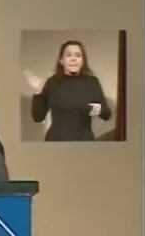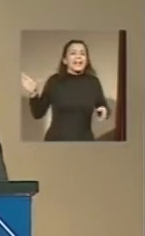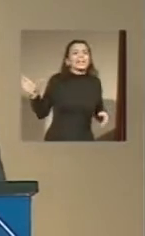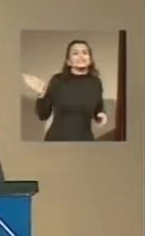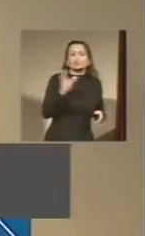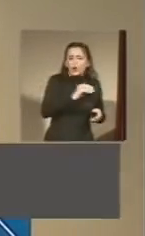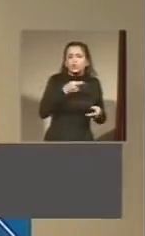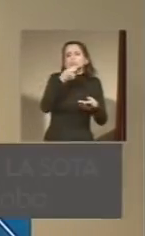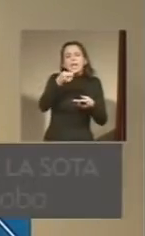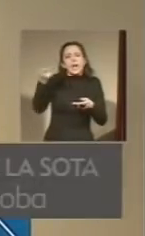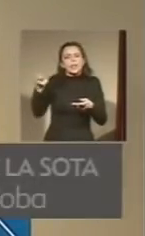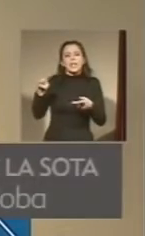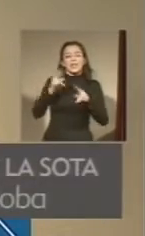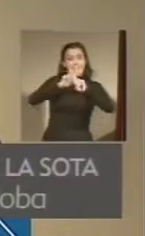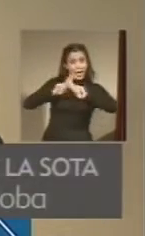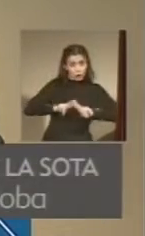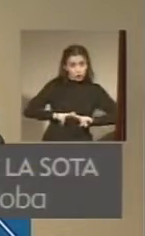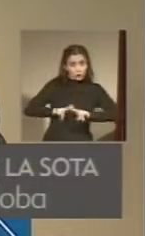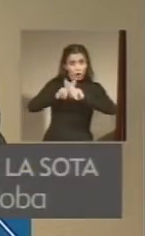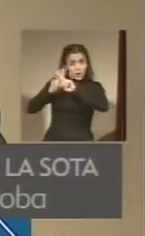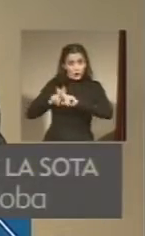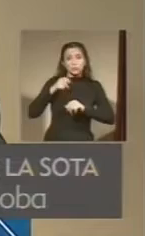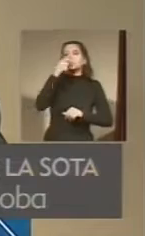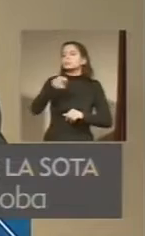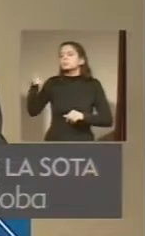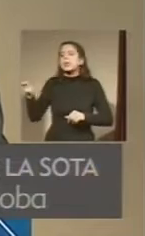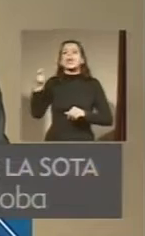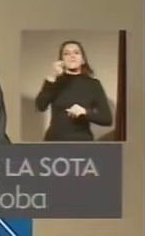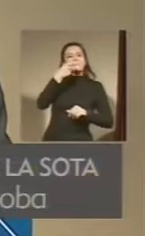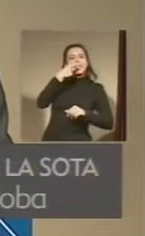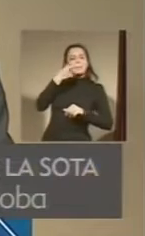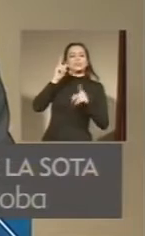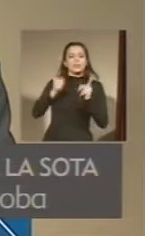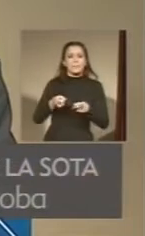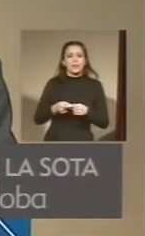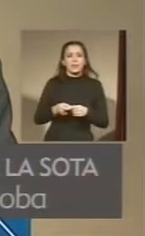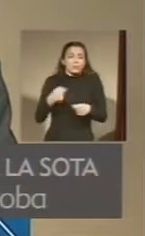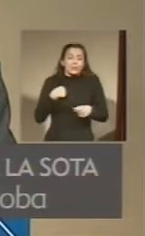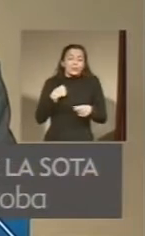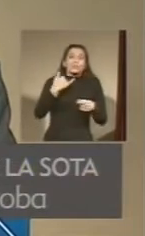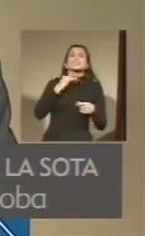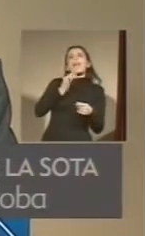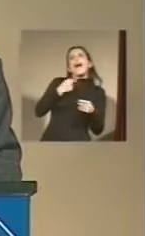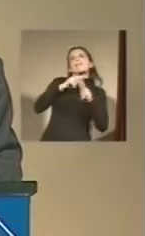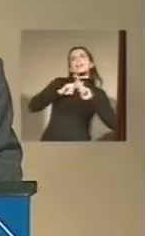diagnóstico y medicamentación. No vale de nada saber lo que uno tiene si uno no puede comprar el remedio para curarse.